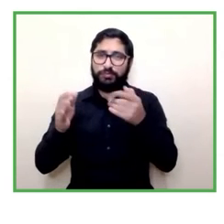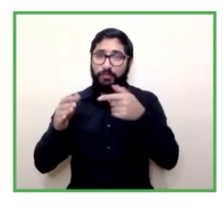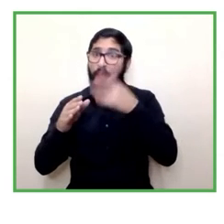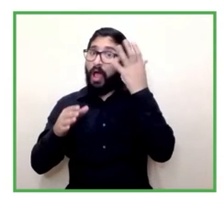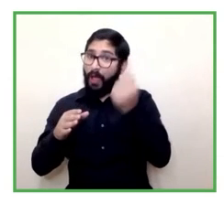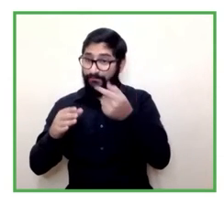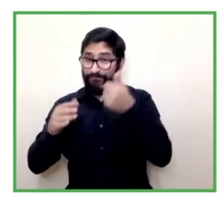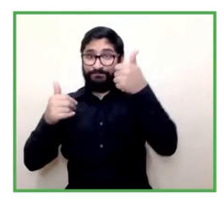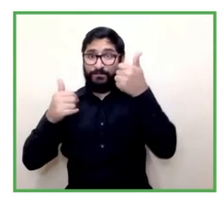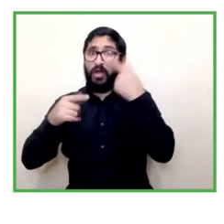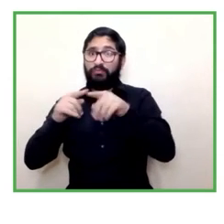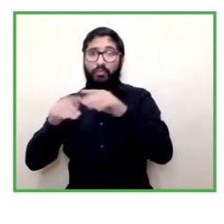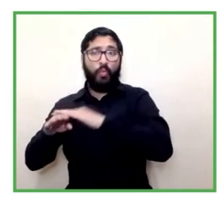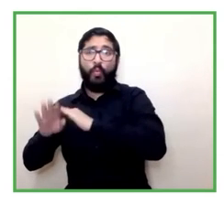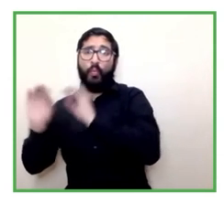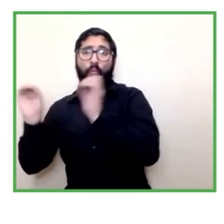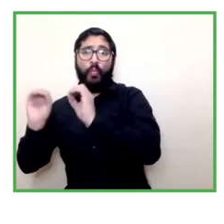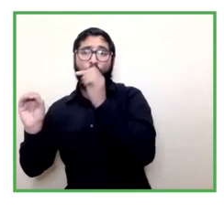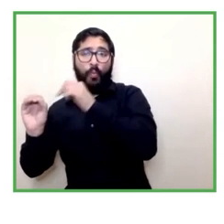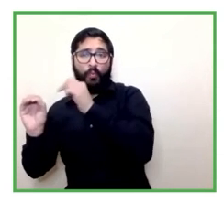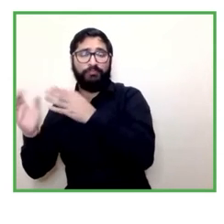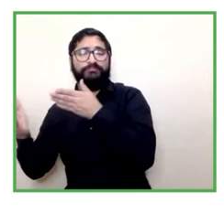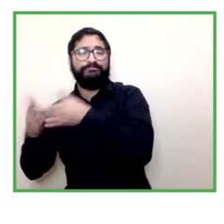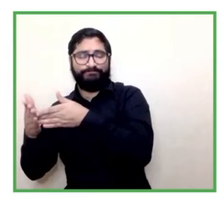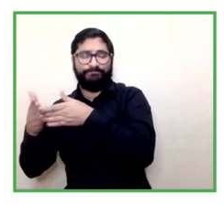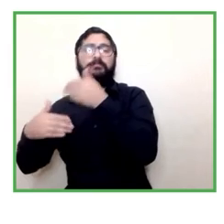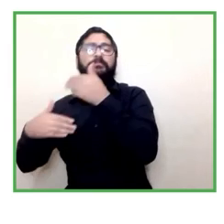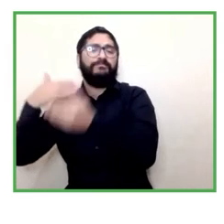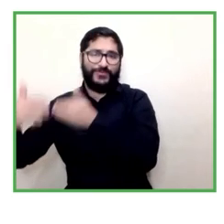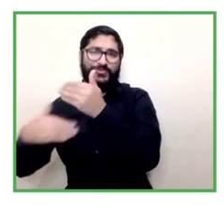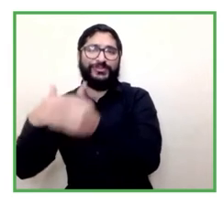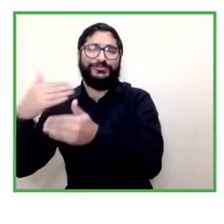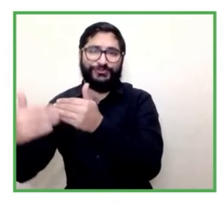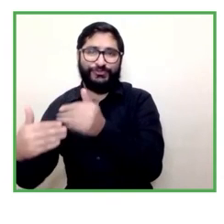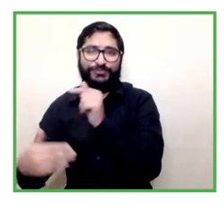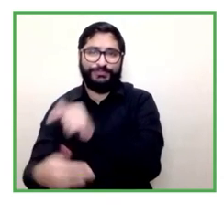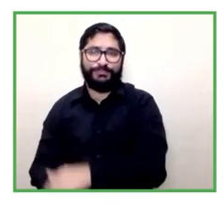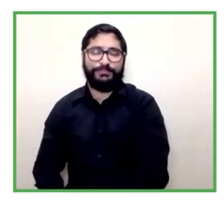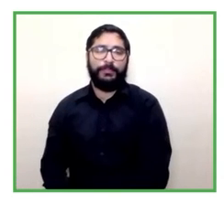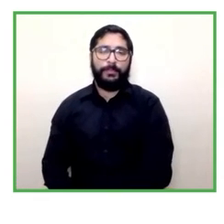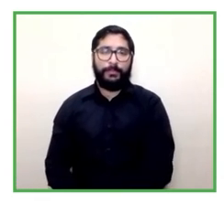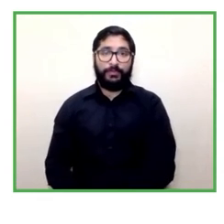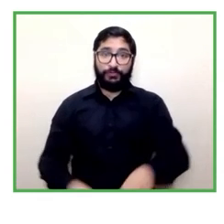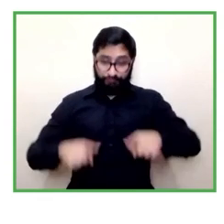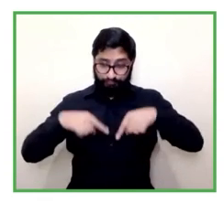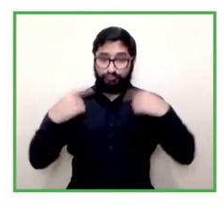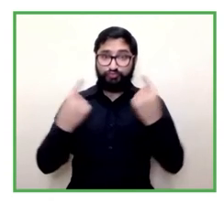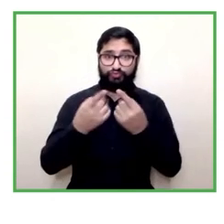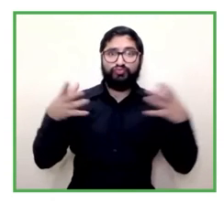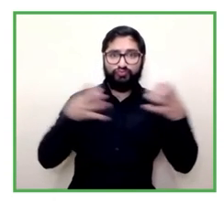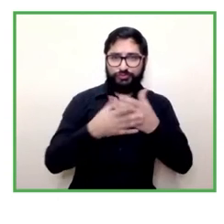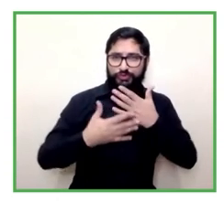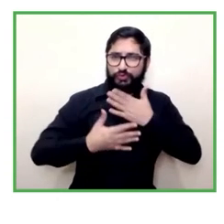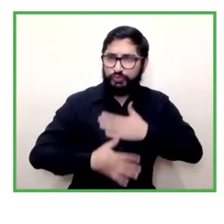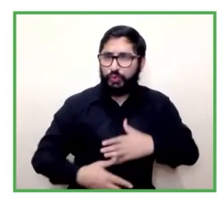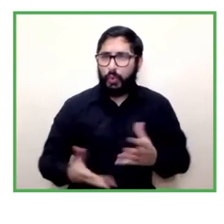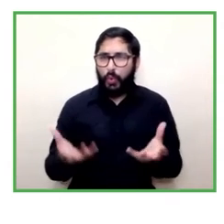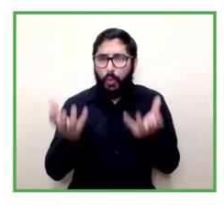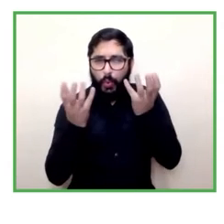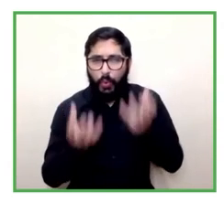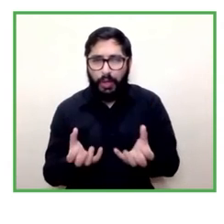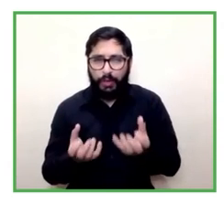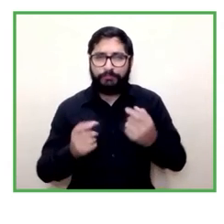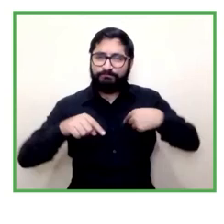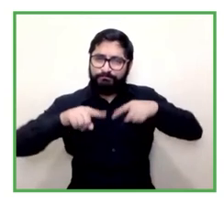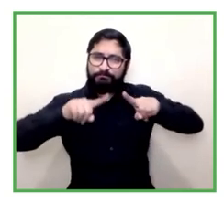acompañamiento más en el pero ahí vamos avanzando quería yo poniendo el centro en esta